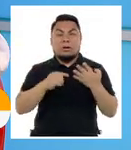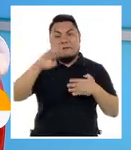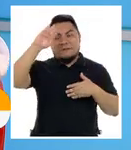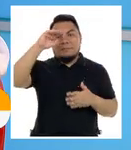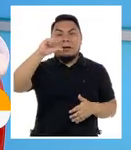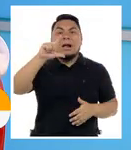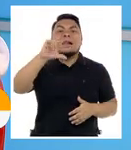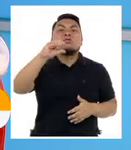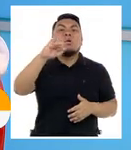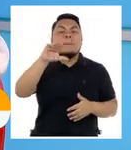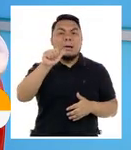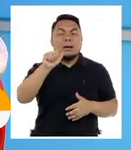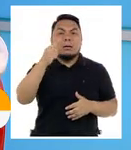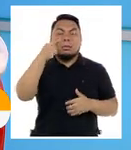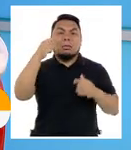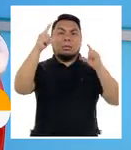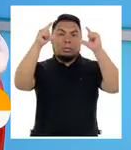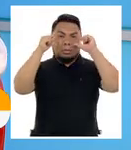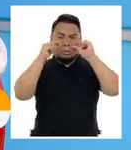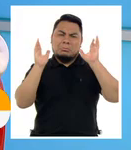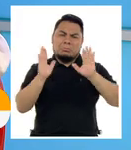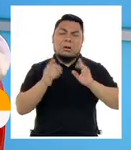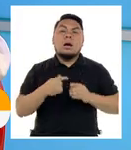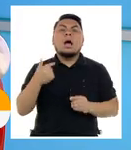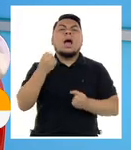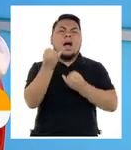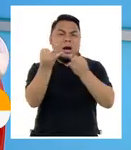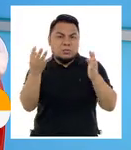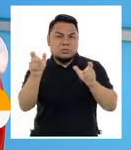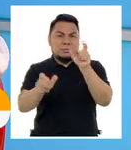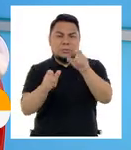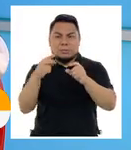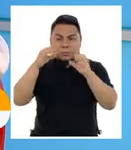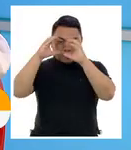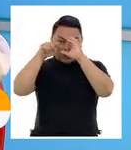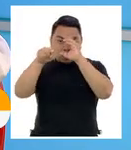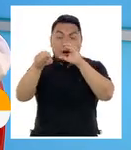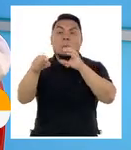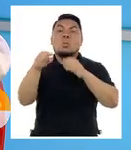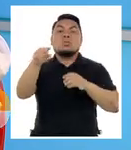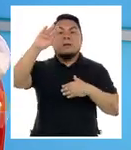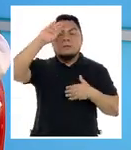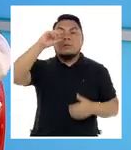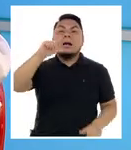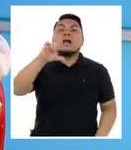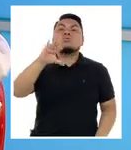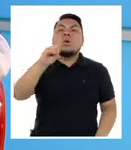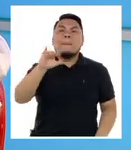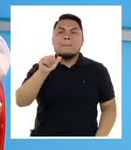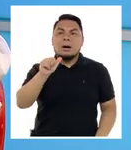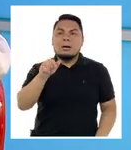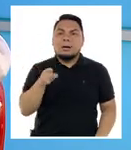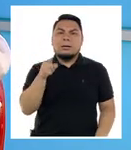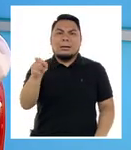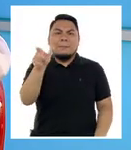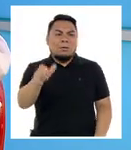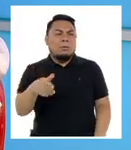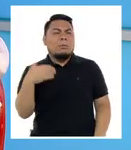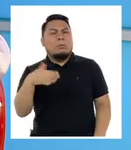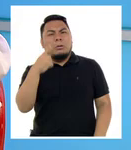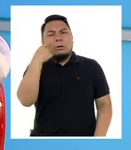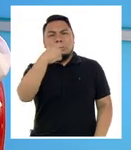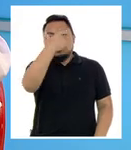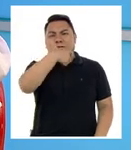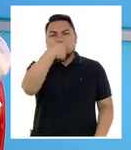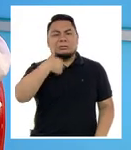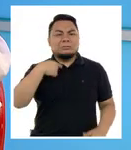hacen ceguera. Hay muchos pacientes y me ha tocado en la consulta que le digo, señor, usted tiene glaucoma y se ponen a llorar porque piensan muchos de